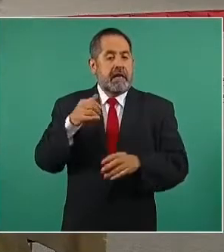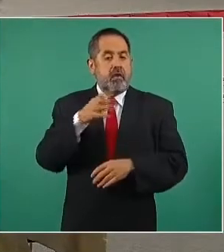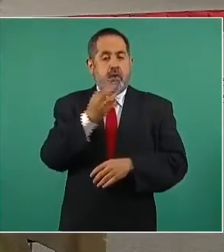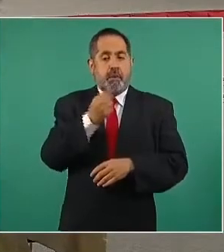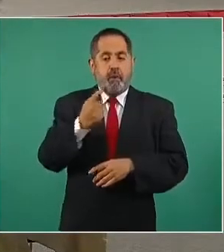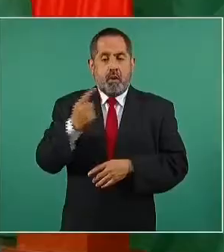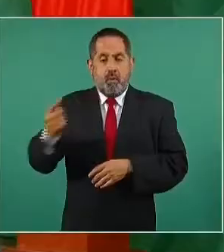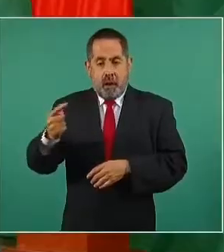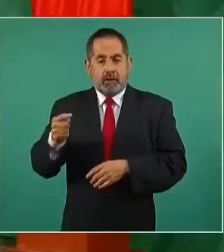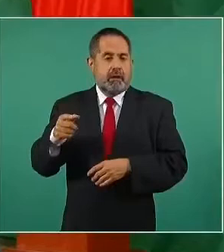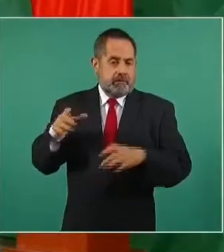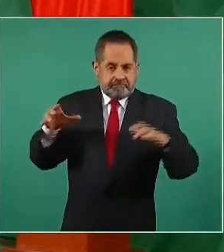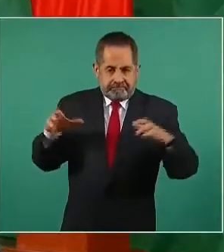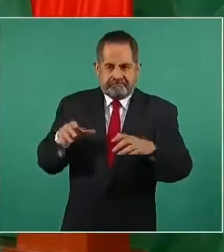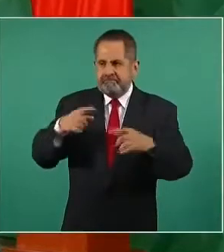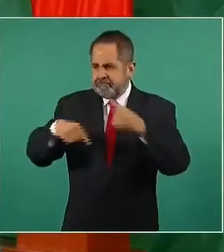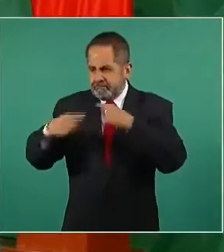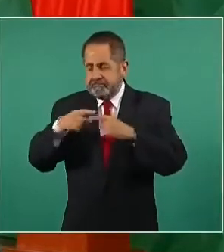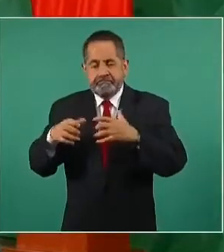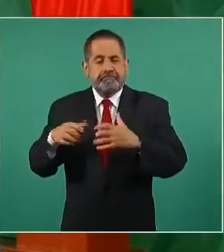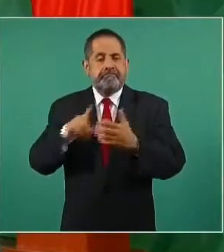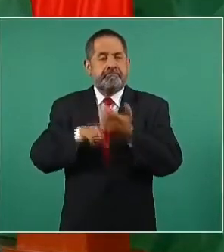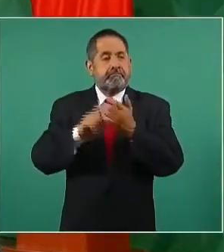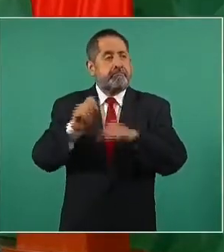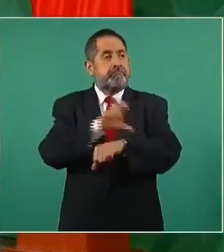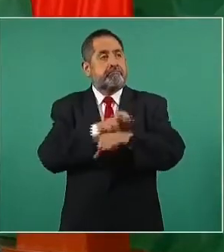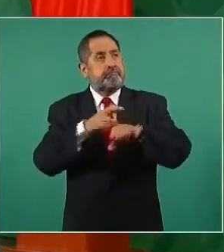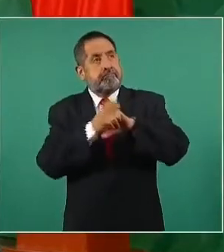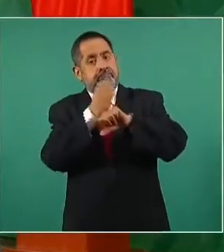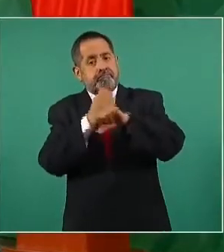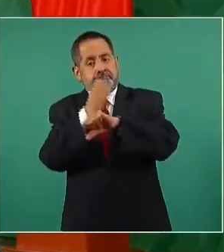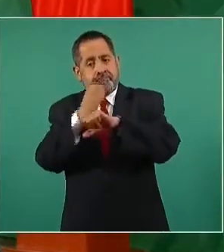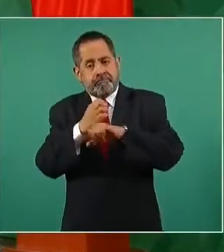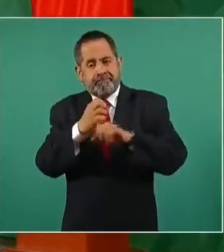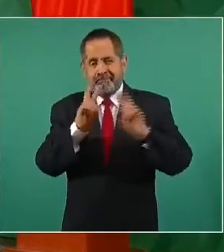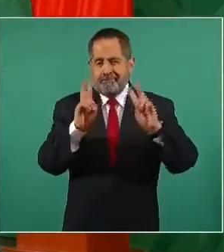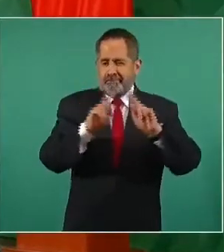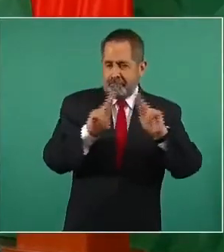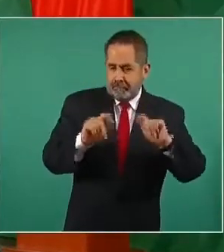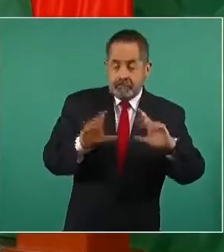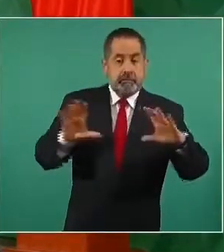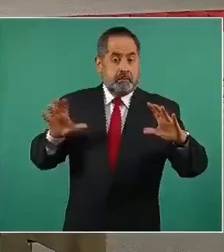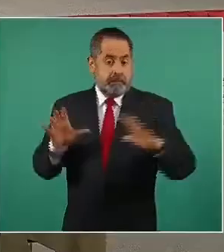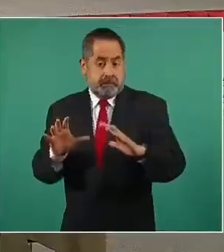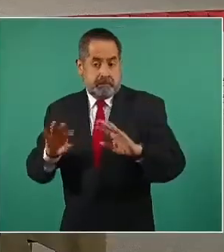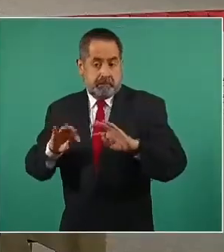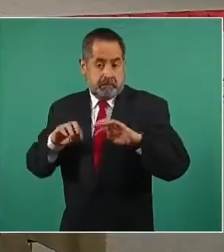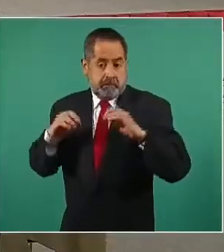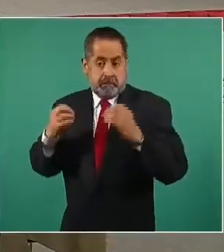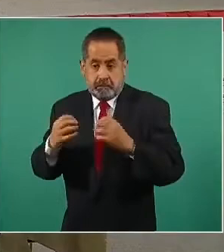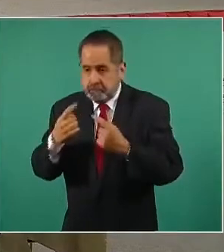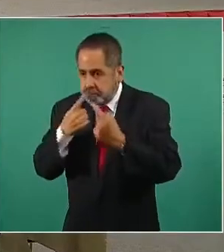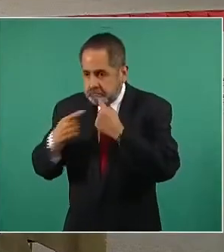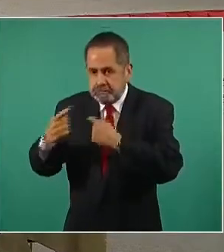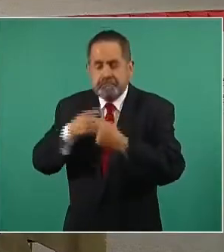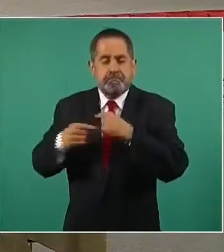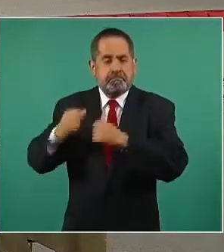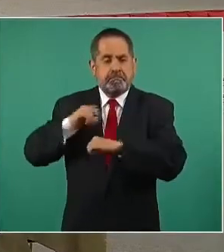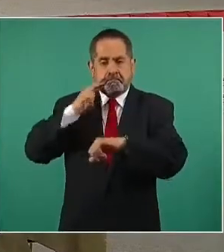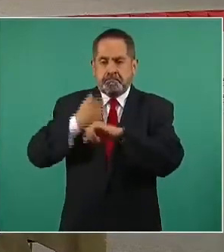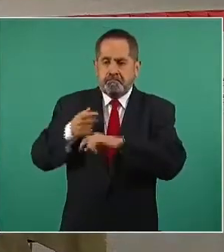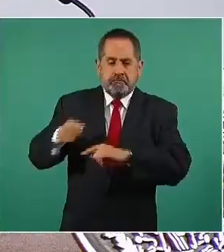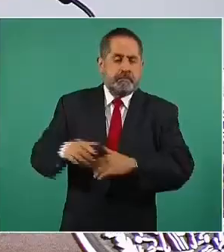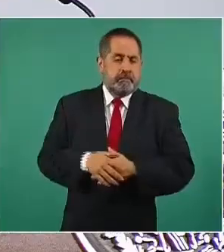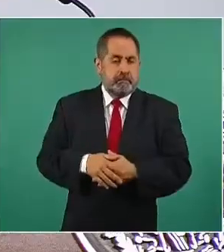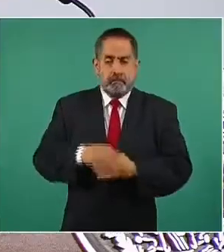supuesto, las Coordinaciones Estatales y Regional para la Paz. A todos nos toca, a todas nos toca,